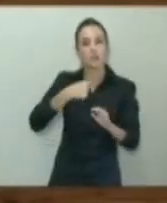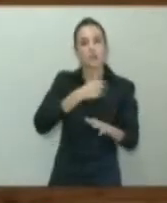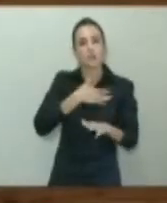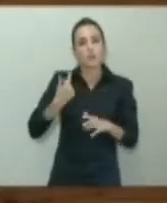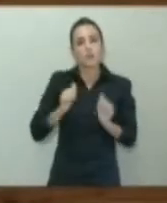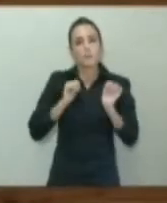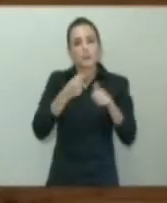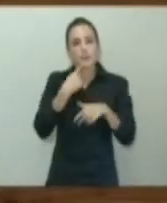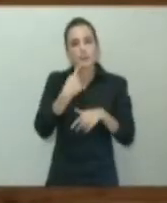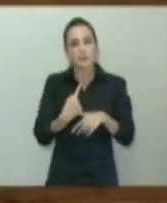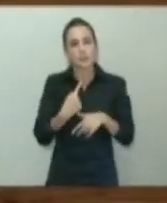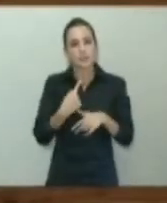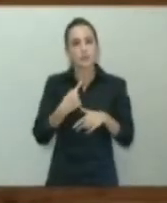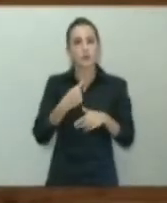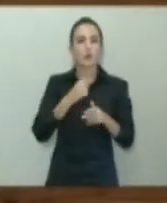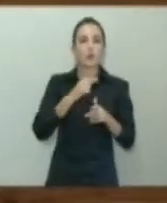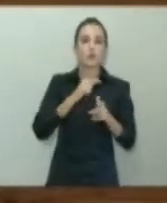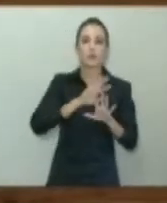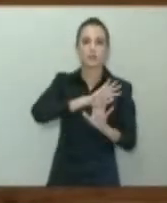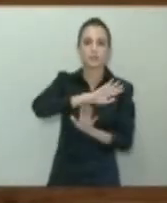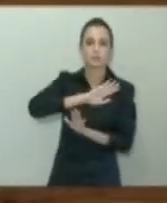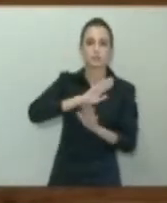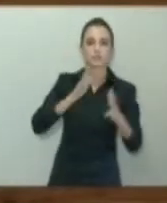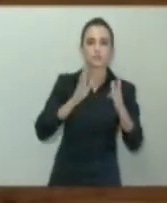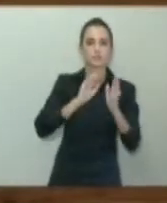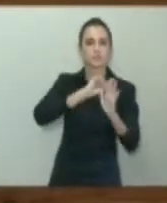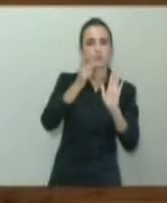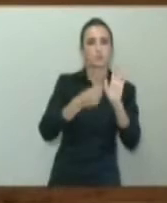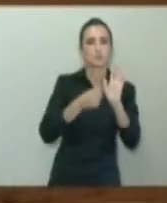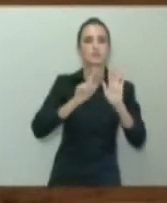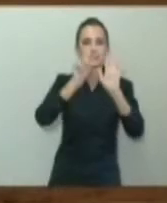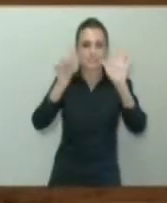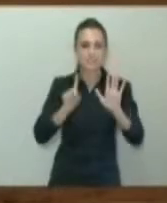¿Qué Consejero de la Ley de Juego y